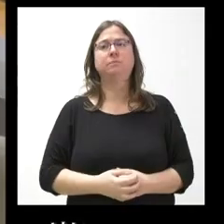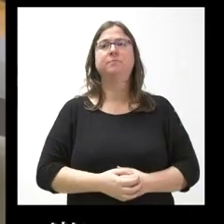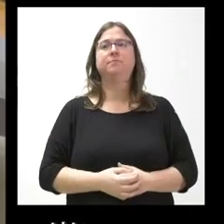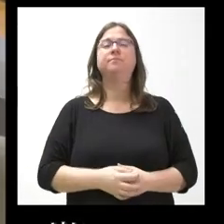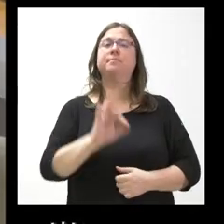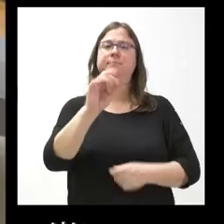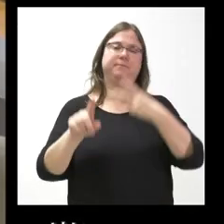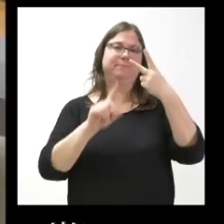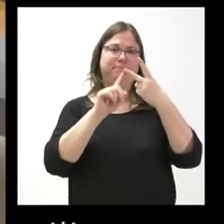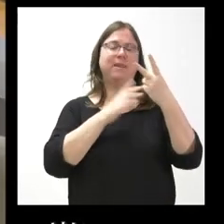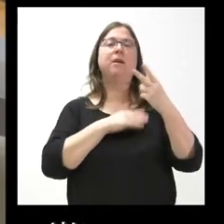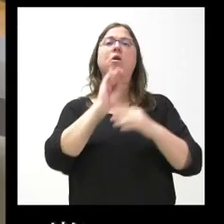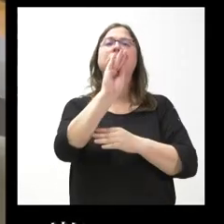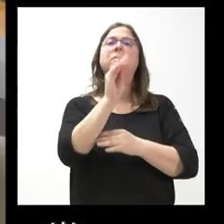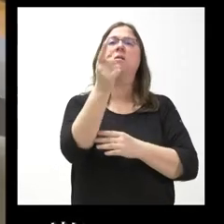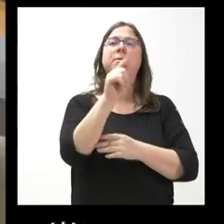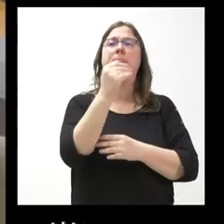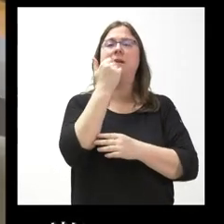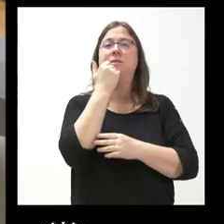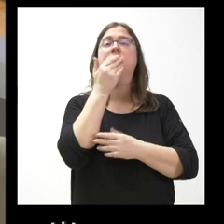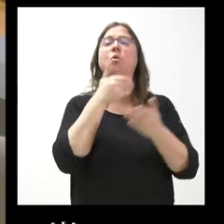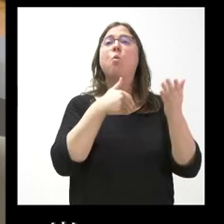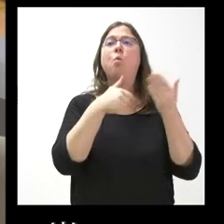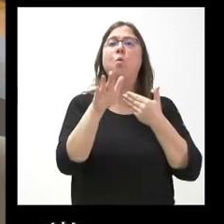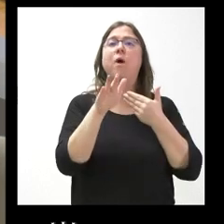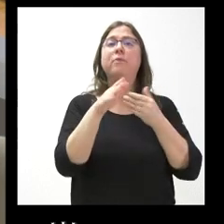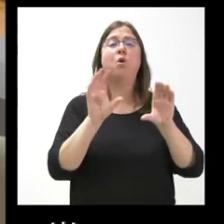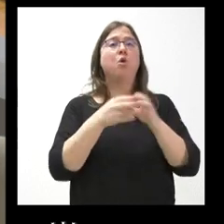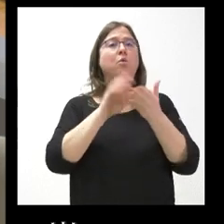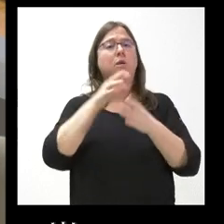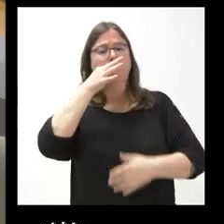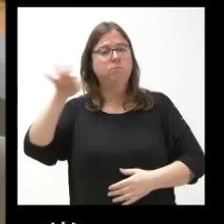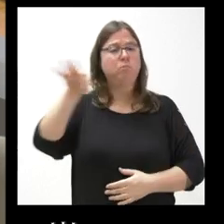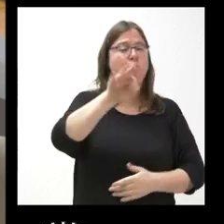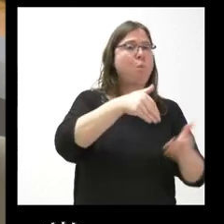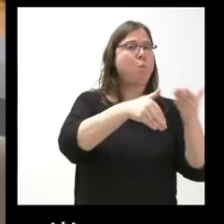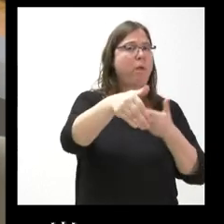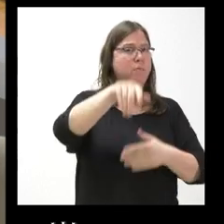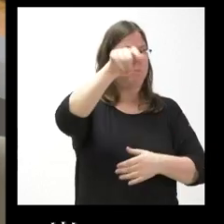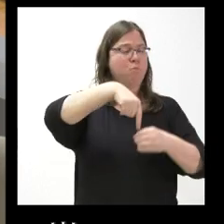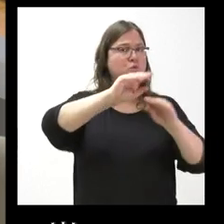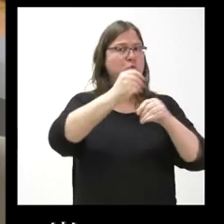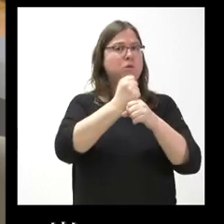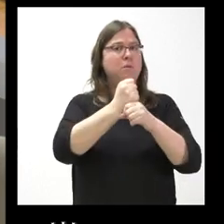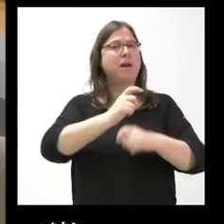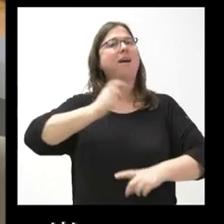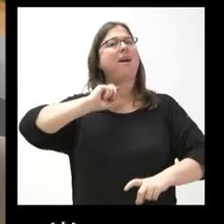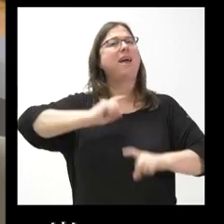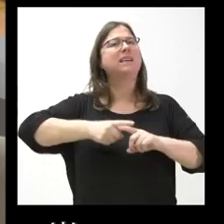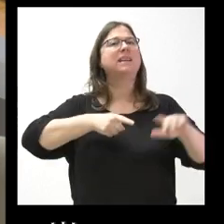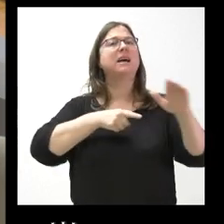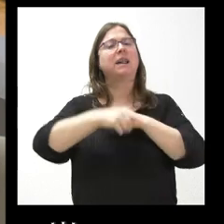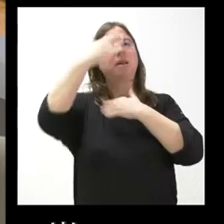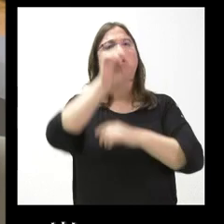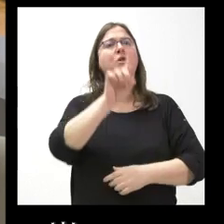Quería preguntarle también cuándo va a reponer la Junta en su puesto, si es que lo va a hacer al antiguo gerente de atención